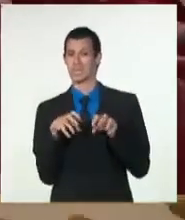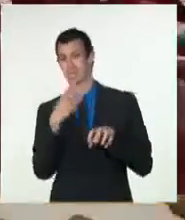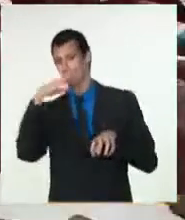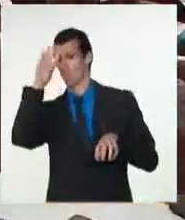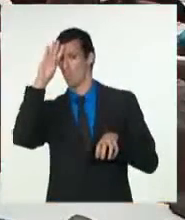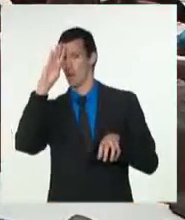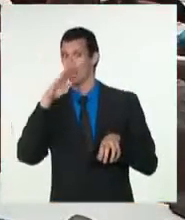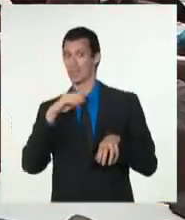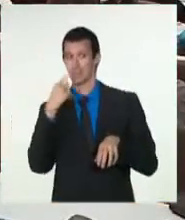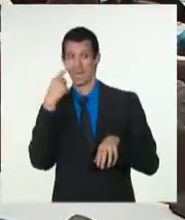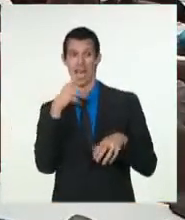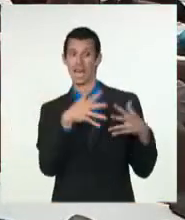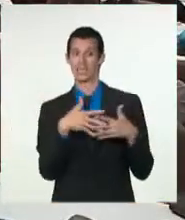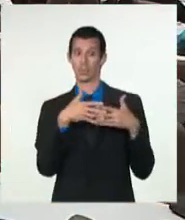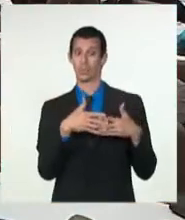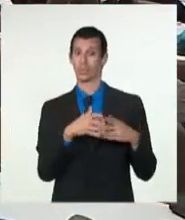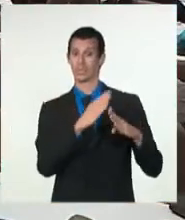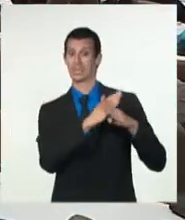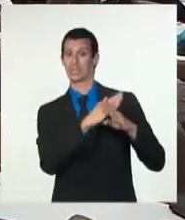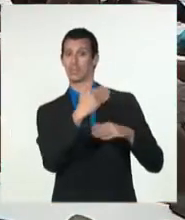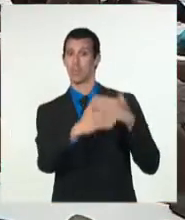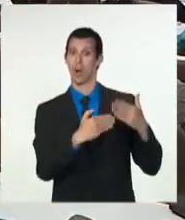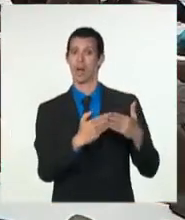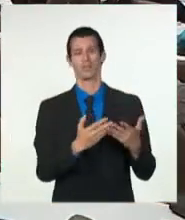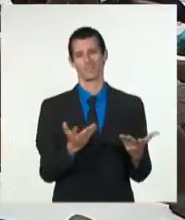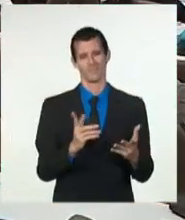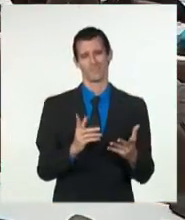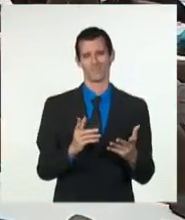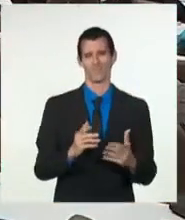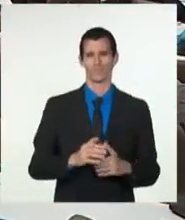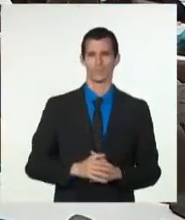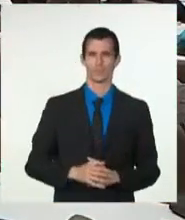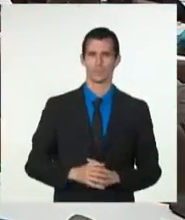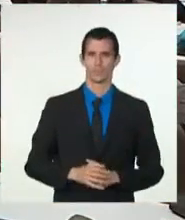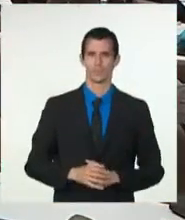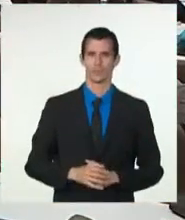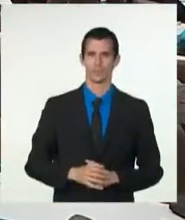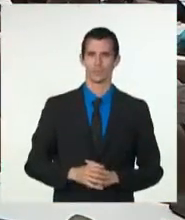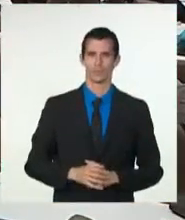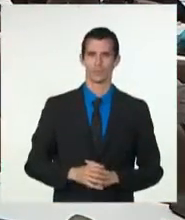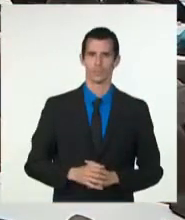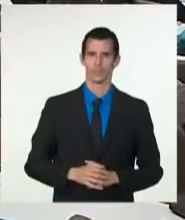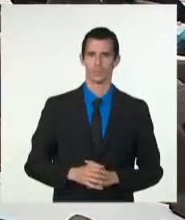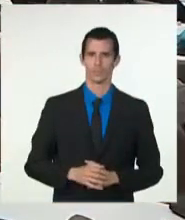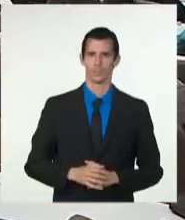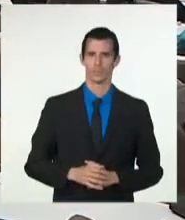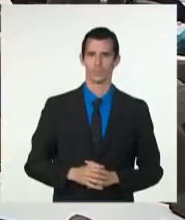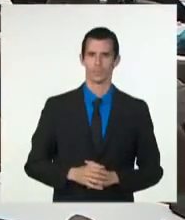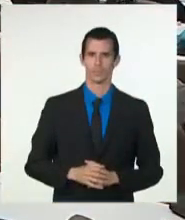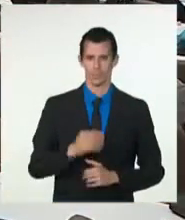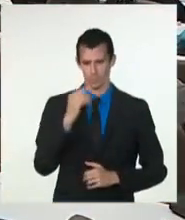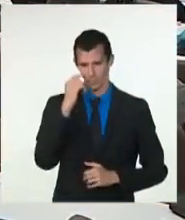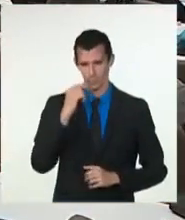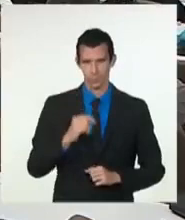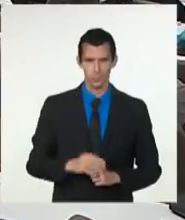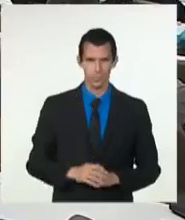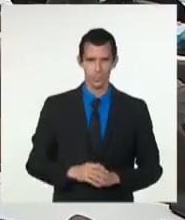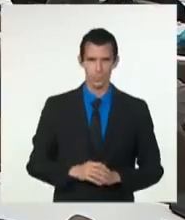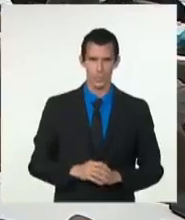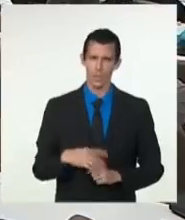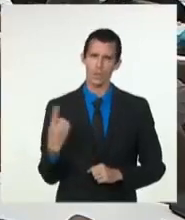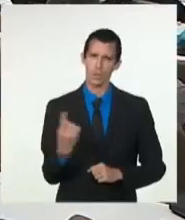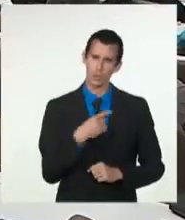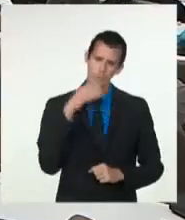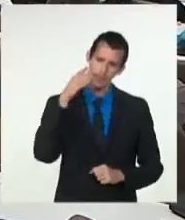Todos los eventos en que participamos son mecanismos de concertación en los que Cuba tiene una trayectoria de contribución